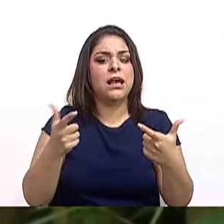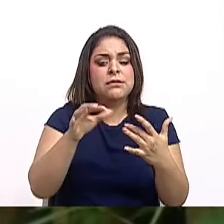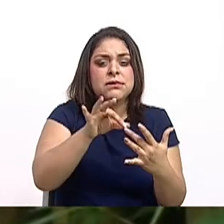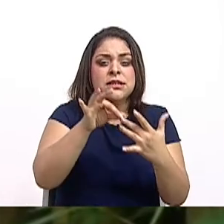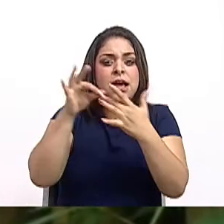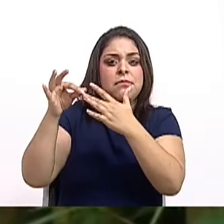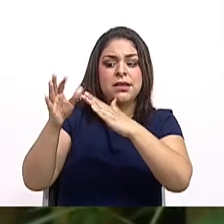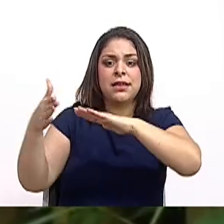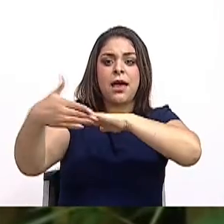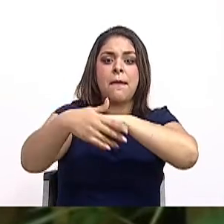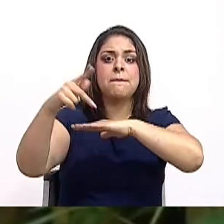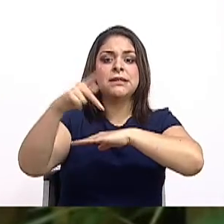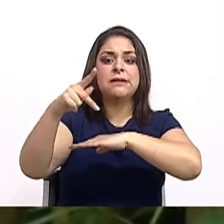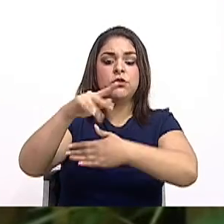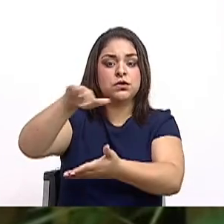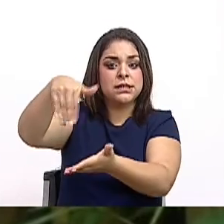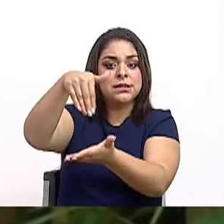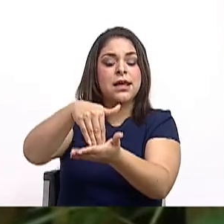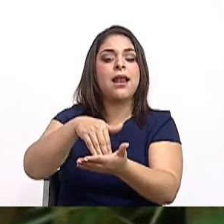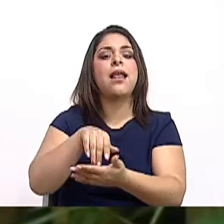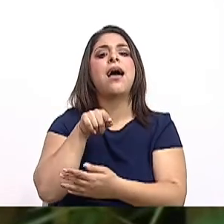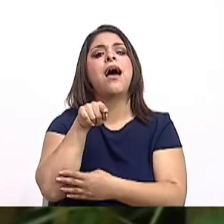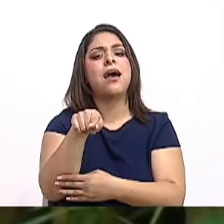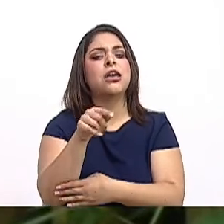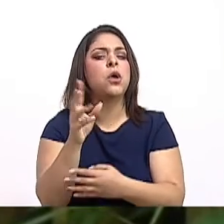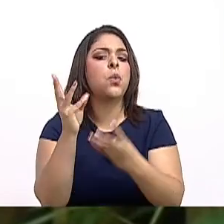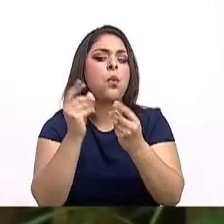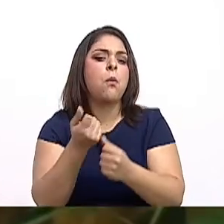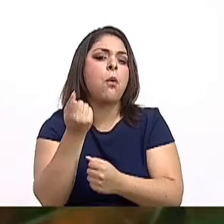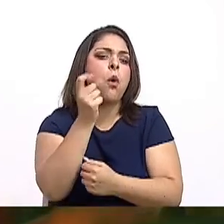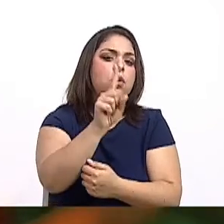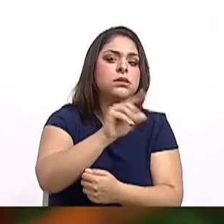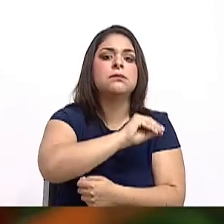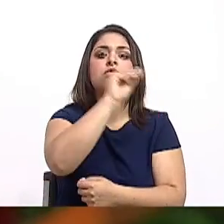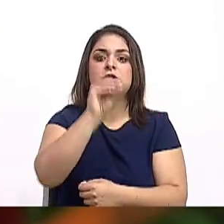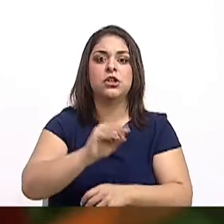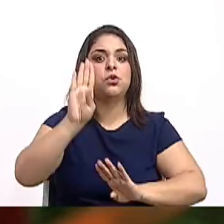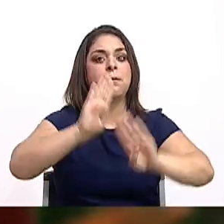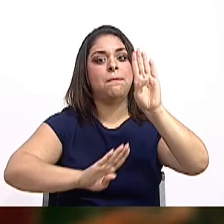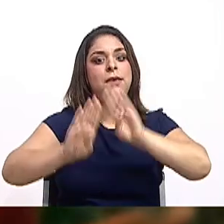Central somos como un 11% es de biodiversidad.